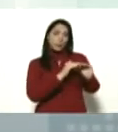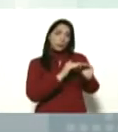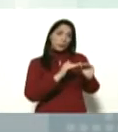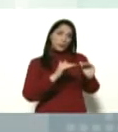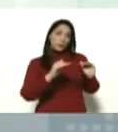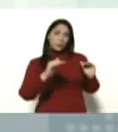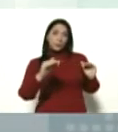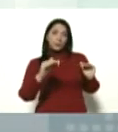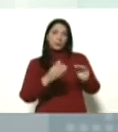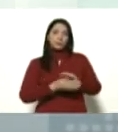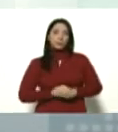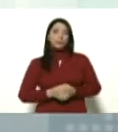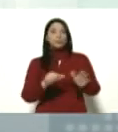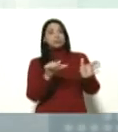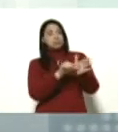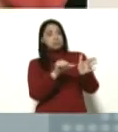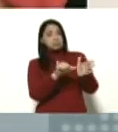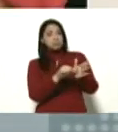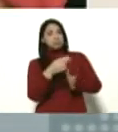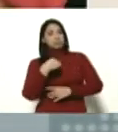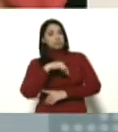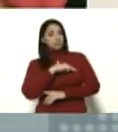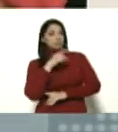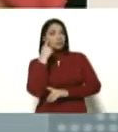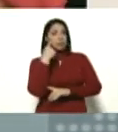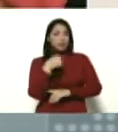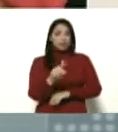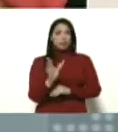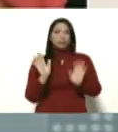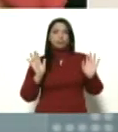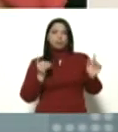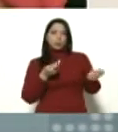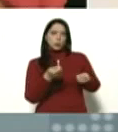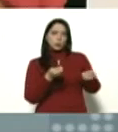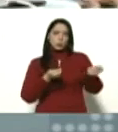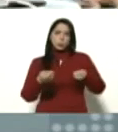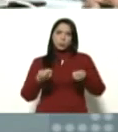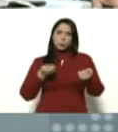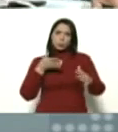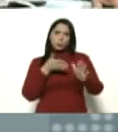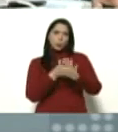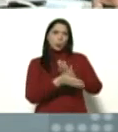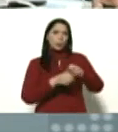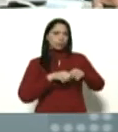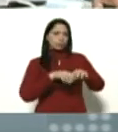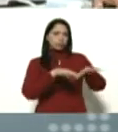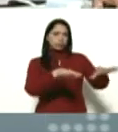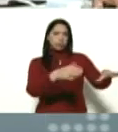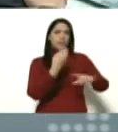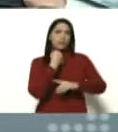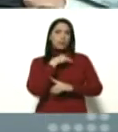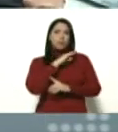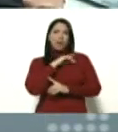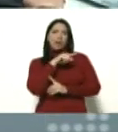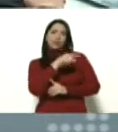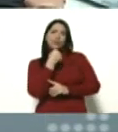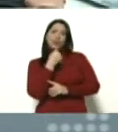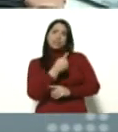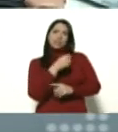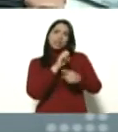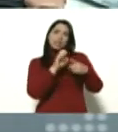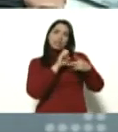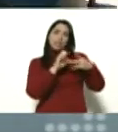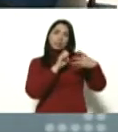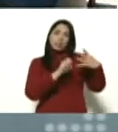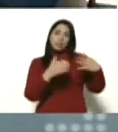aplanada, donde, bueno, hemos tenido control en cuanto a la propagación de este virus. Ellos hablan que esta estrategia